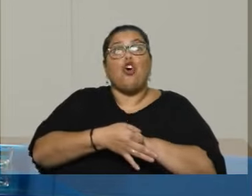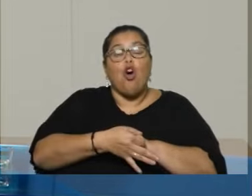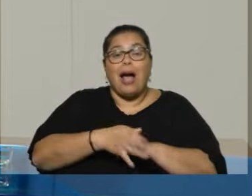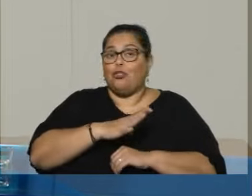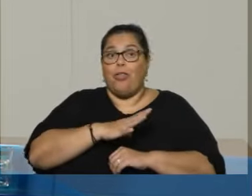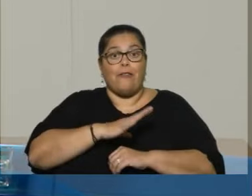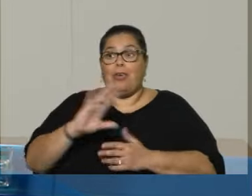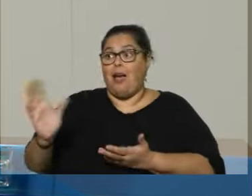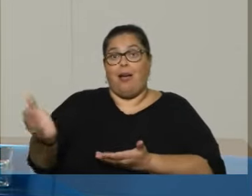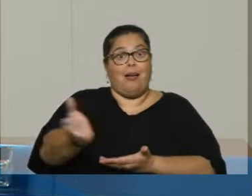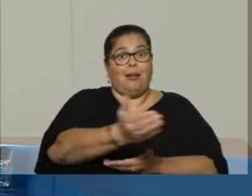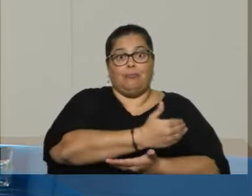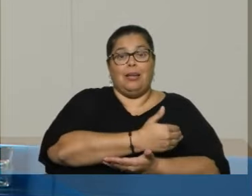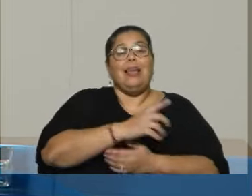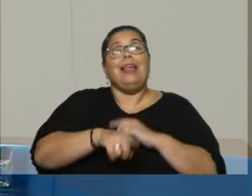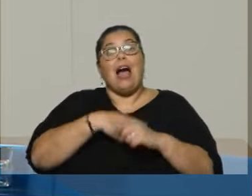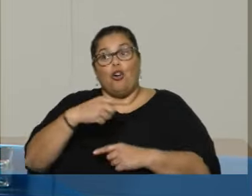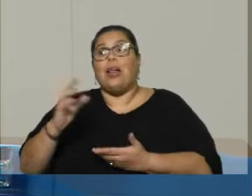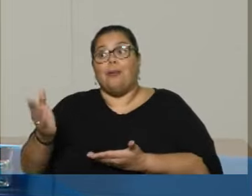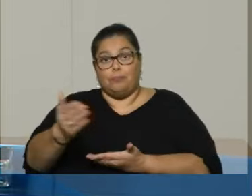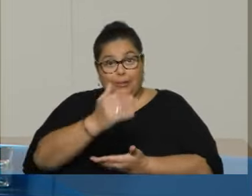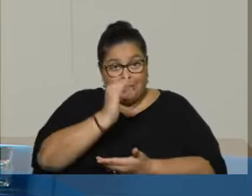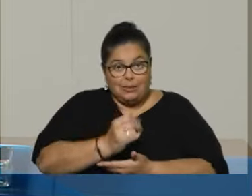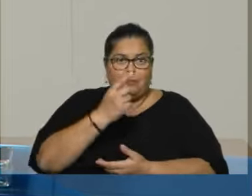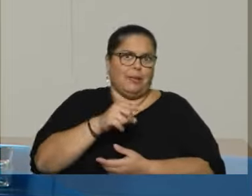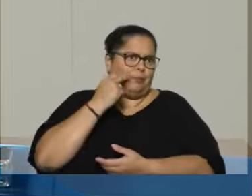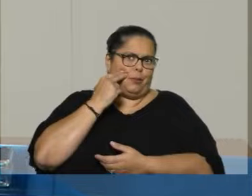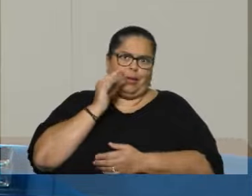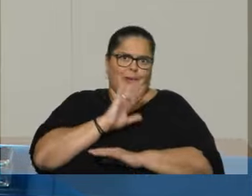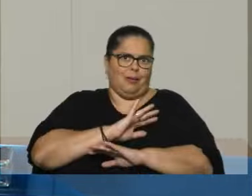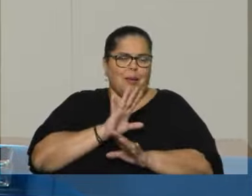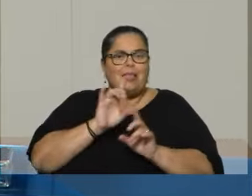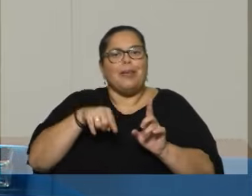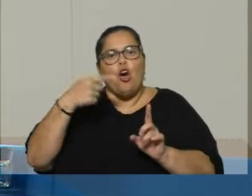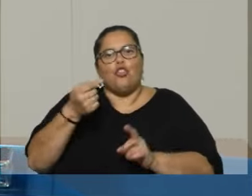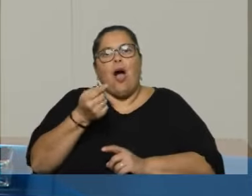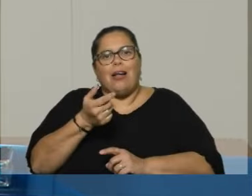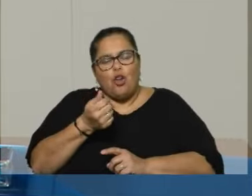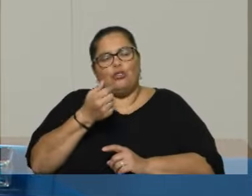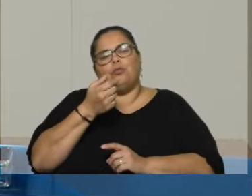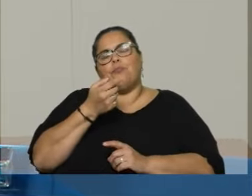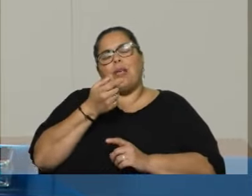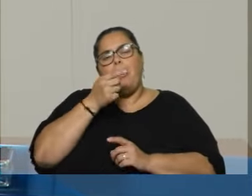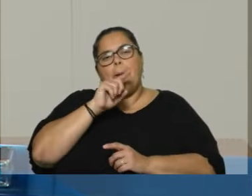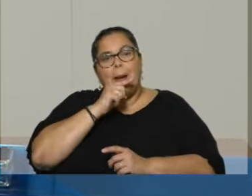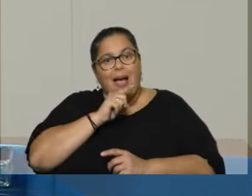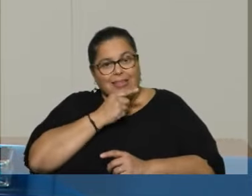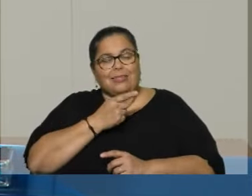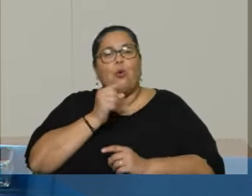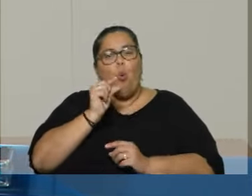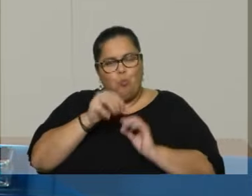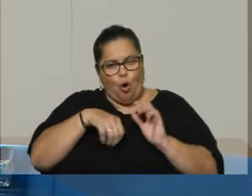levantó y de la que se levantó está en problemas. Arroz y maíz, la cosecha avanzó más. Pero los granos también, en este caso ya almacenados,